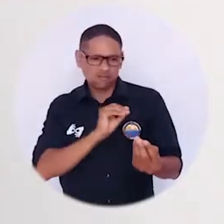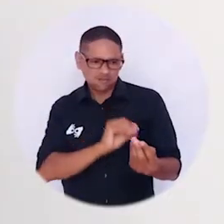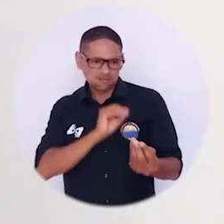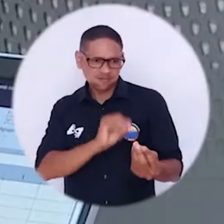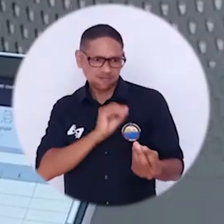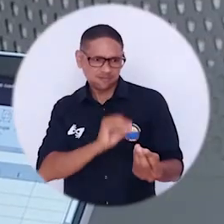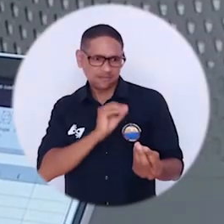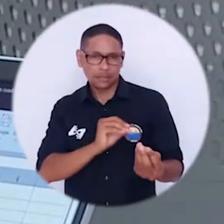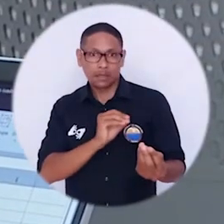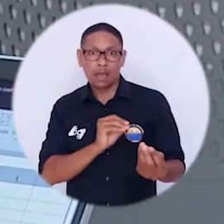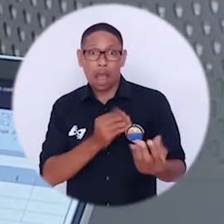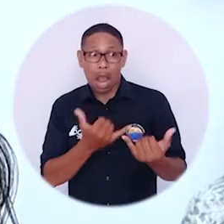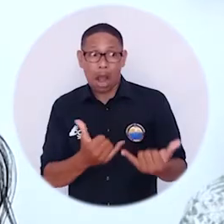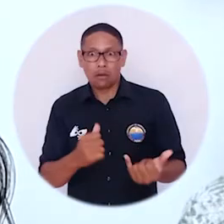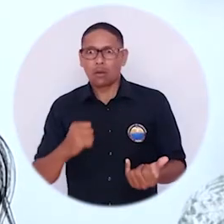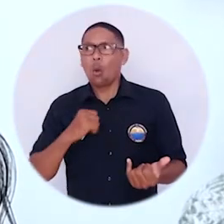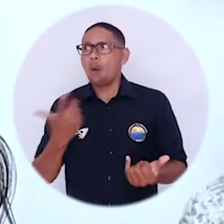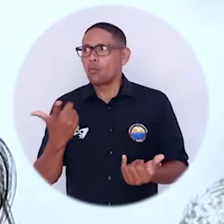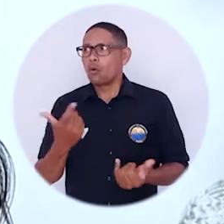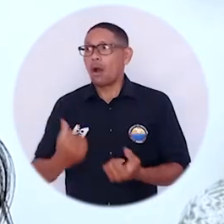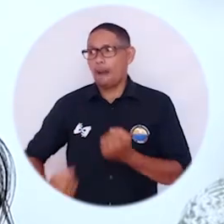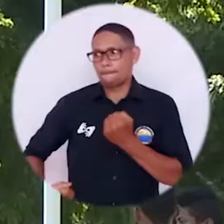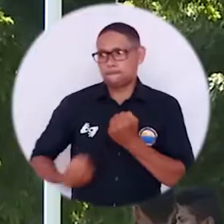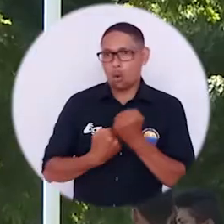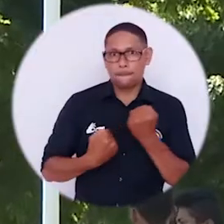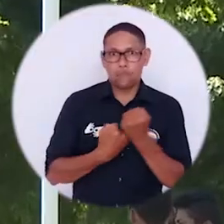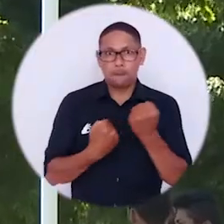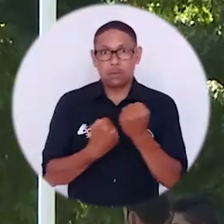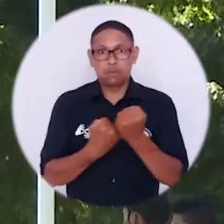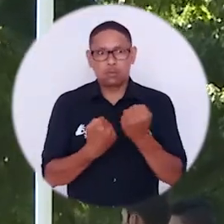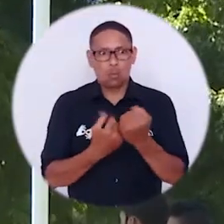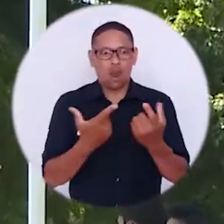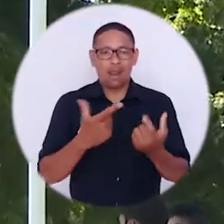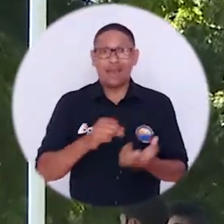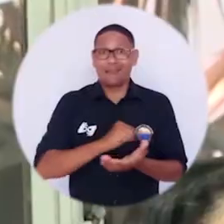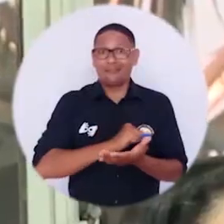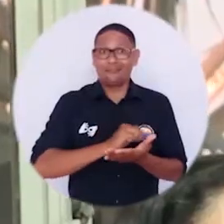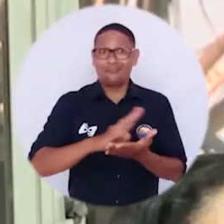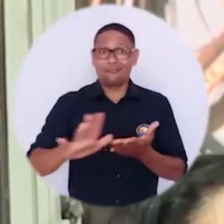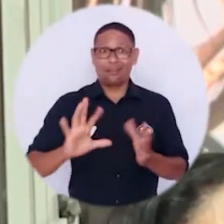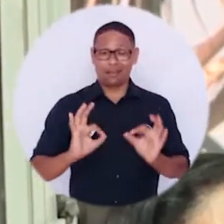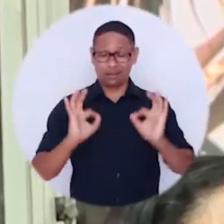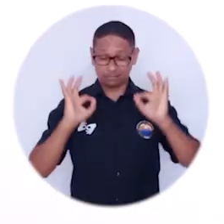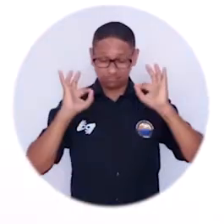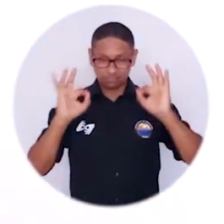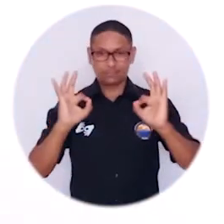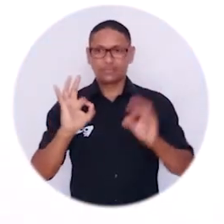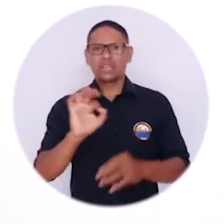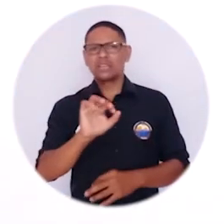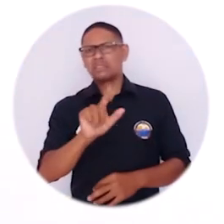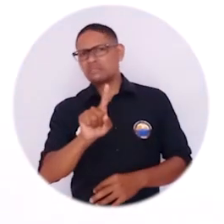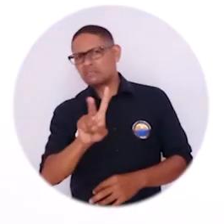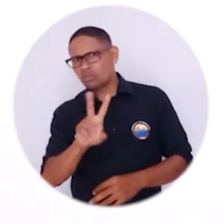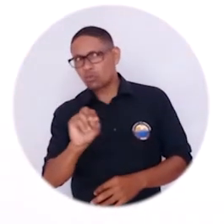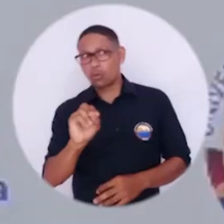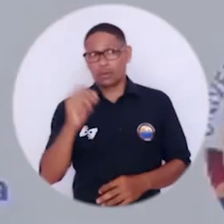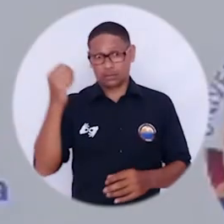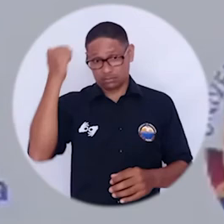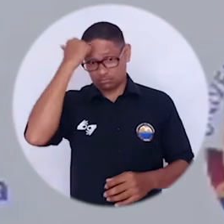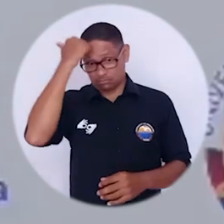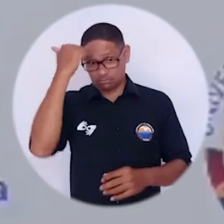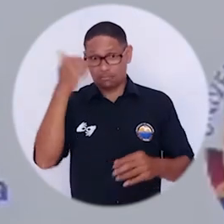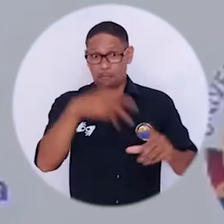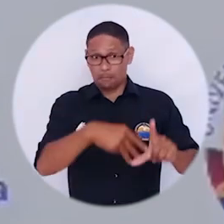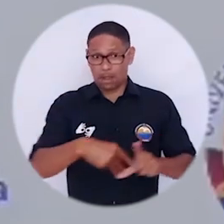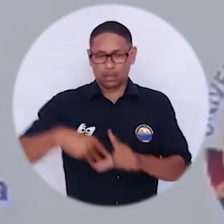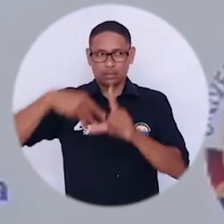en ejercicio, los ya tenemos gracias al apoyo del Ministerio en un programa de becas de excelencia. Tenemos cerca de 120 maestros en maestrías. Tenemos